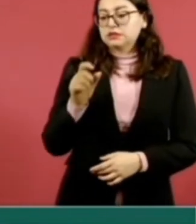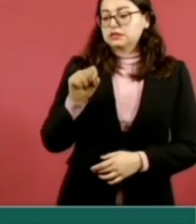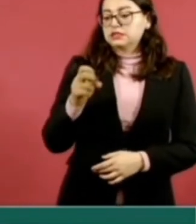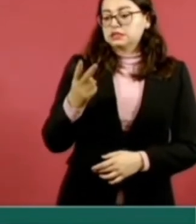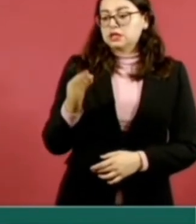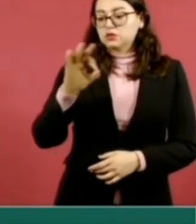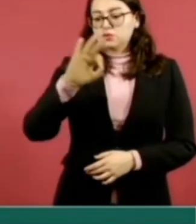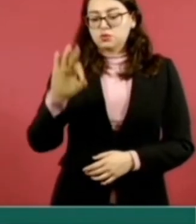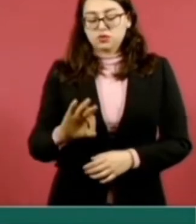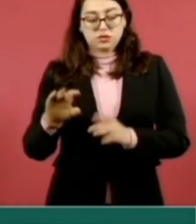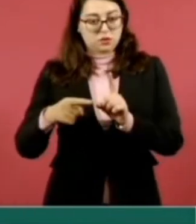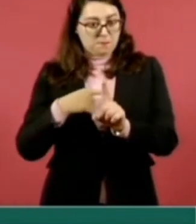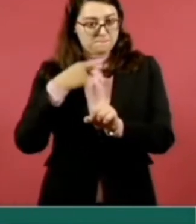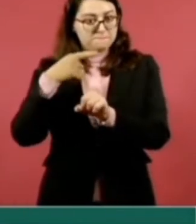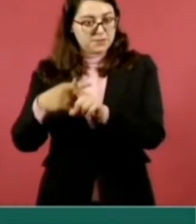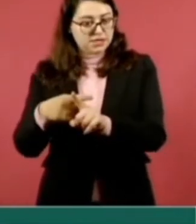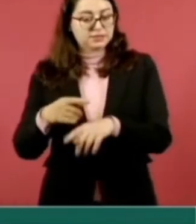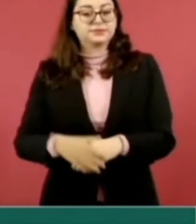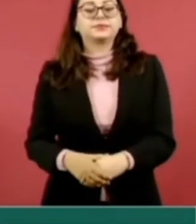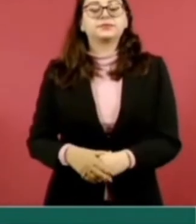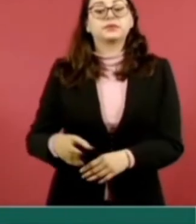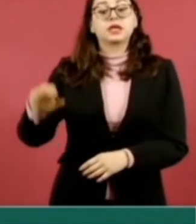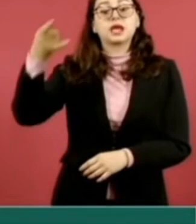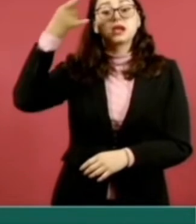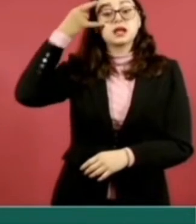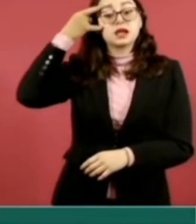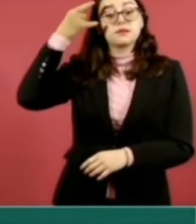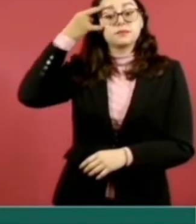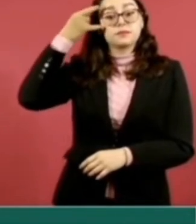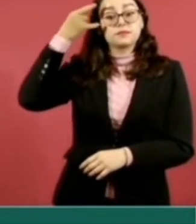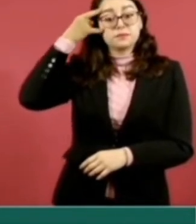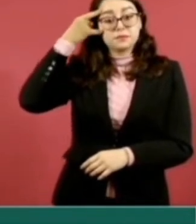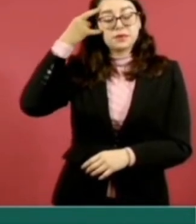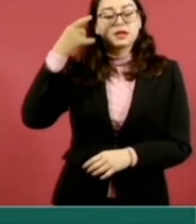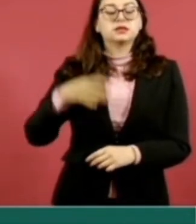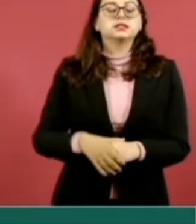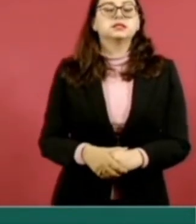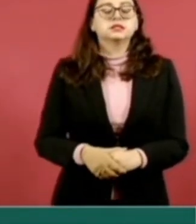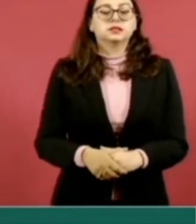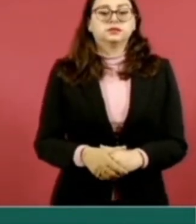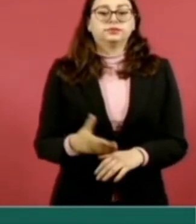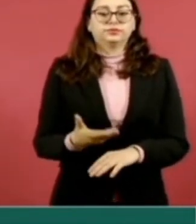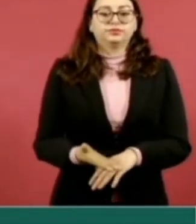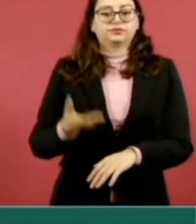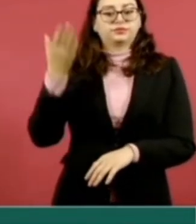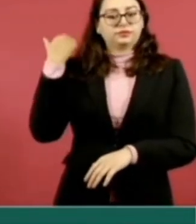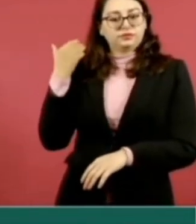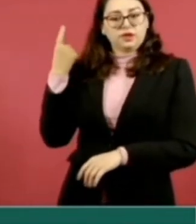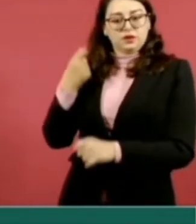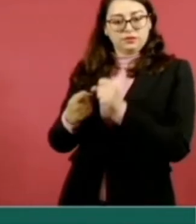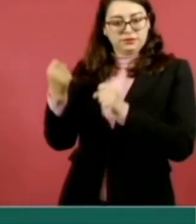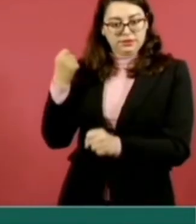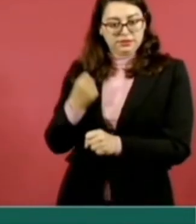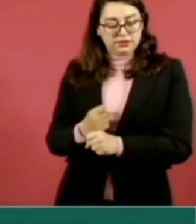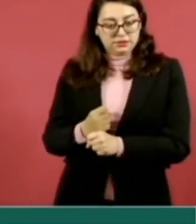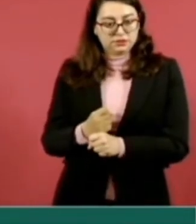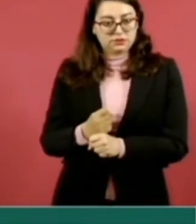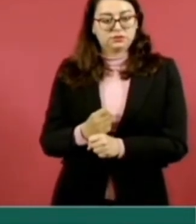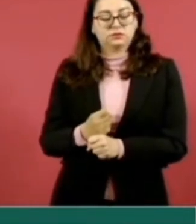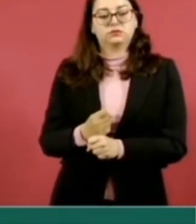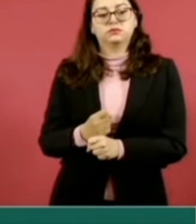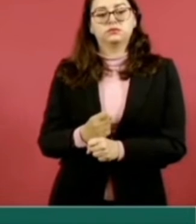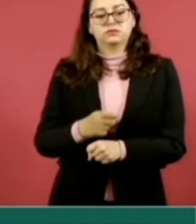Lo mismo en Campeche, en donde con respecto al primer trimestre del año 2022, la